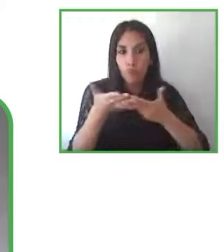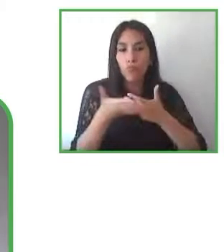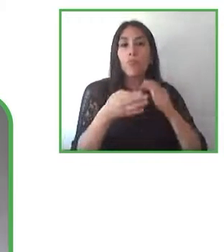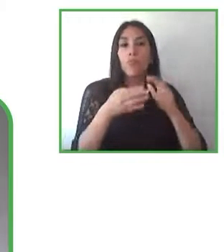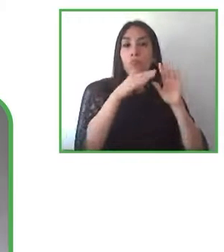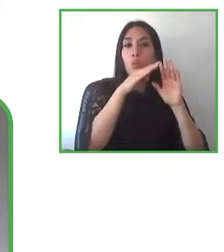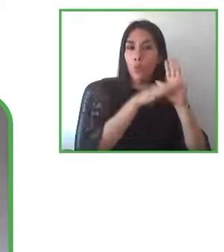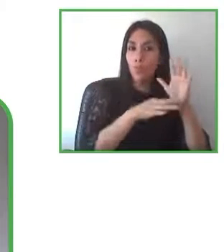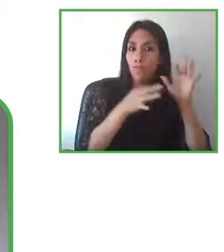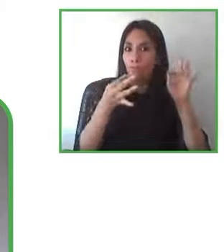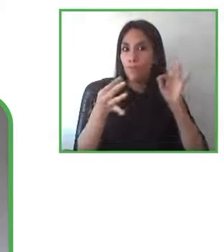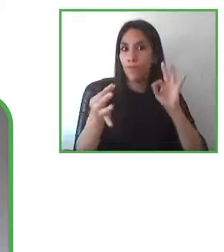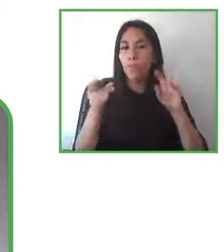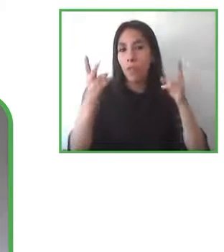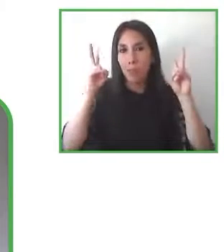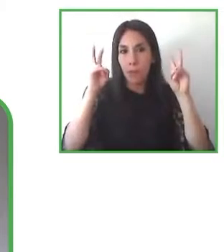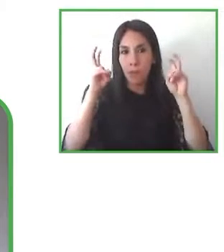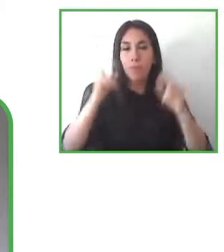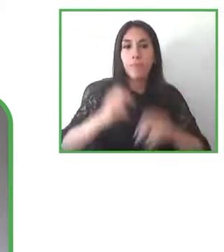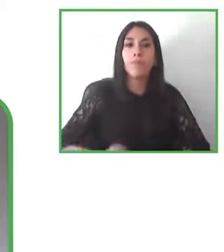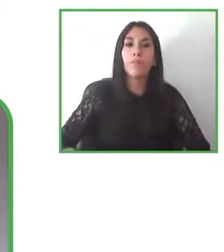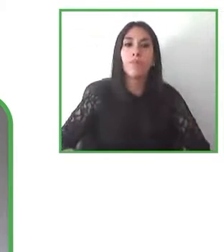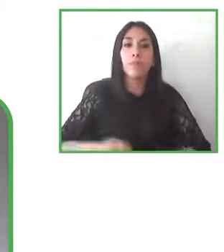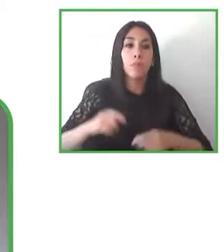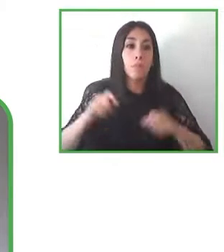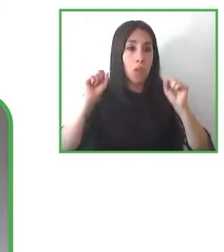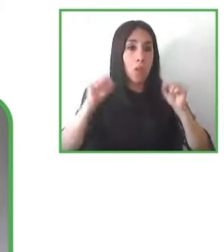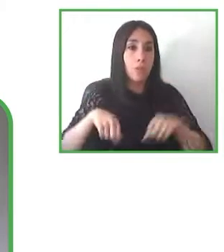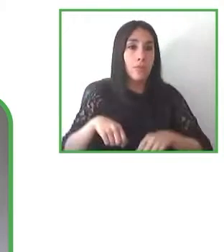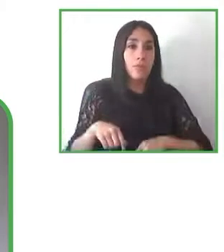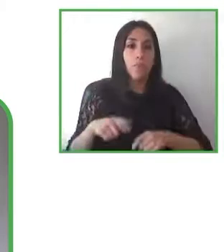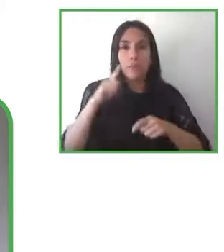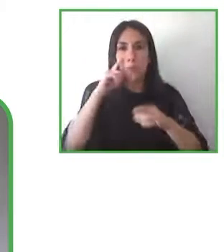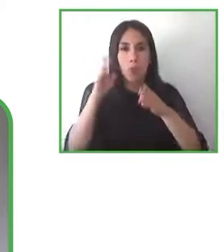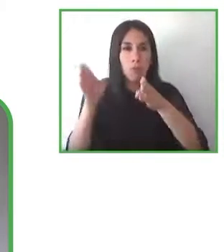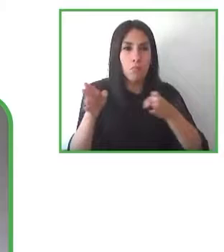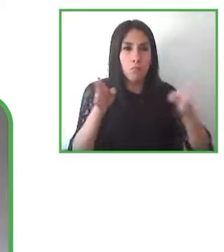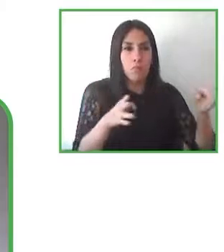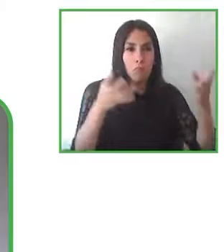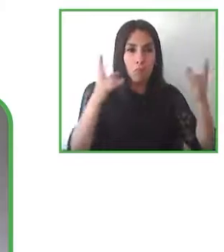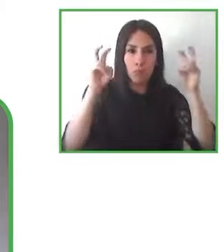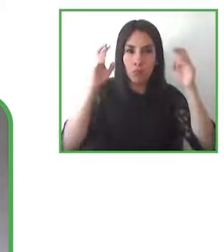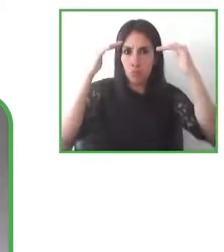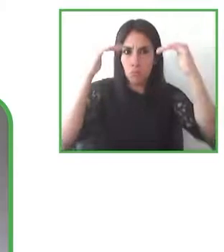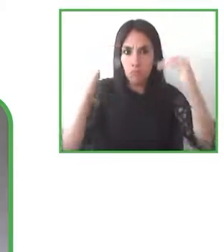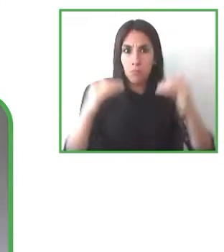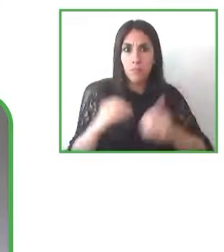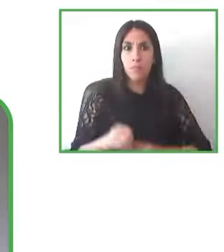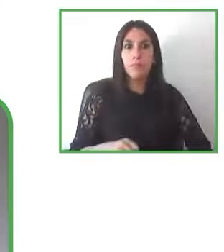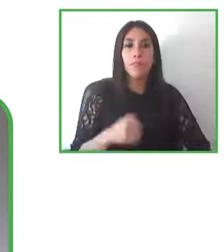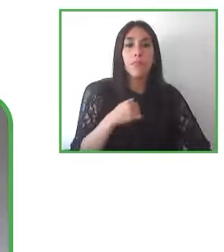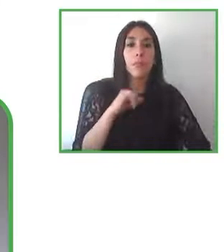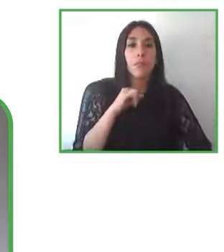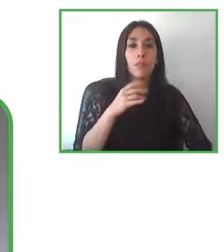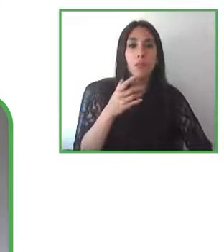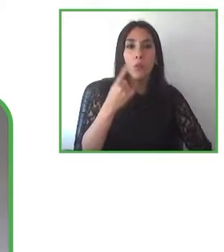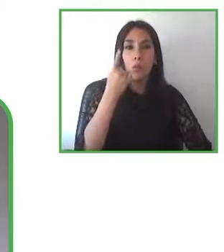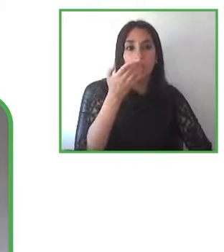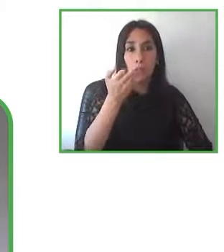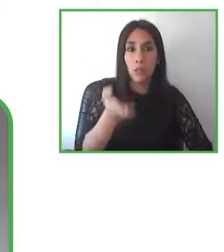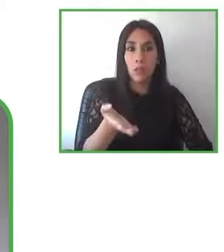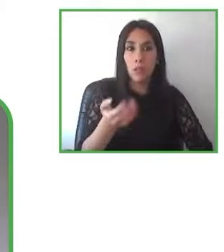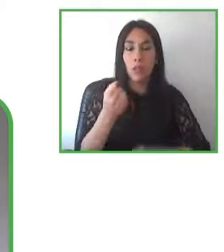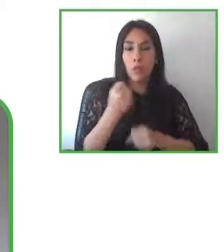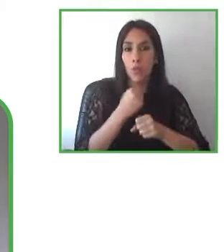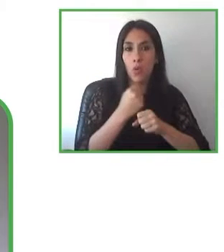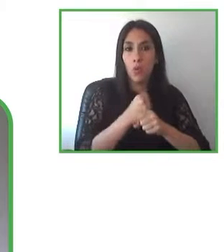por temas y fue uno de nuestros trabajos durante también la pandemia de actualizar cada una de esas fichas que están actualizadas al